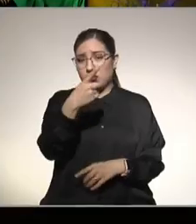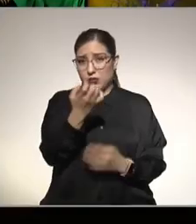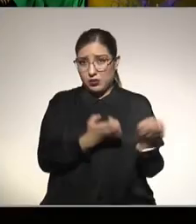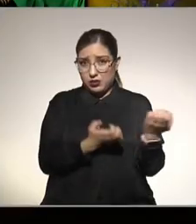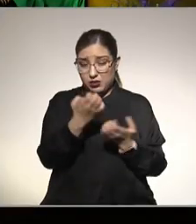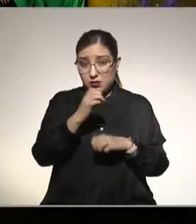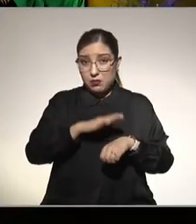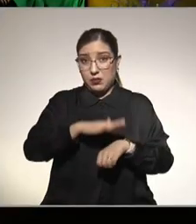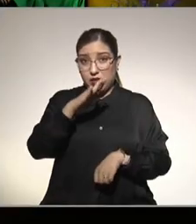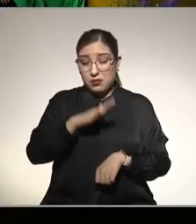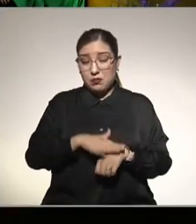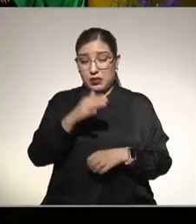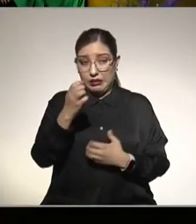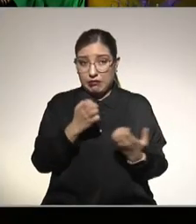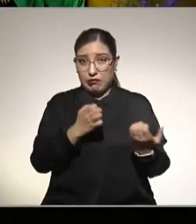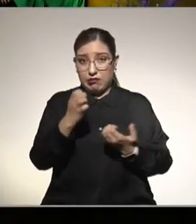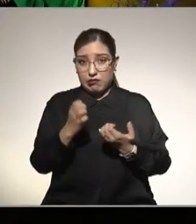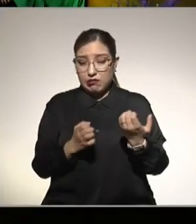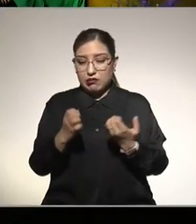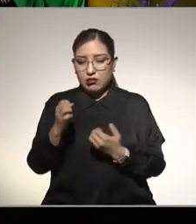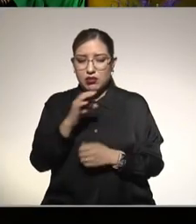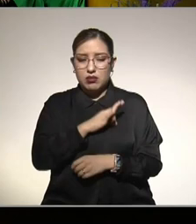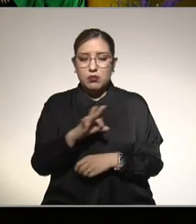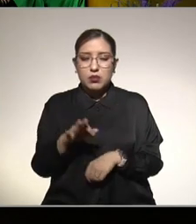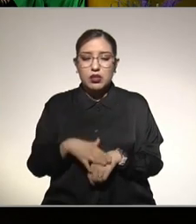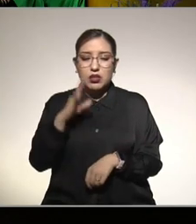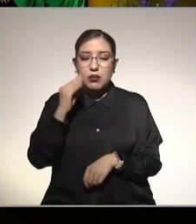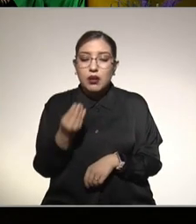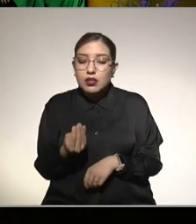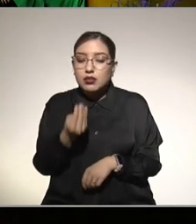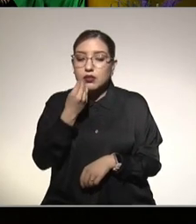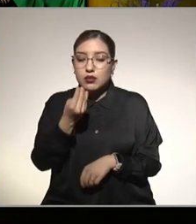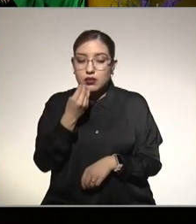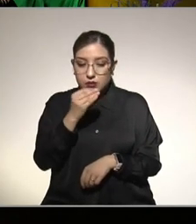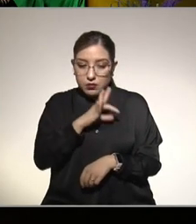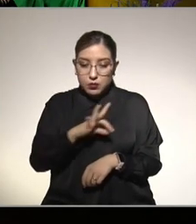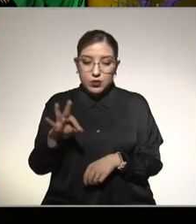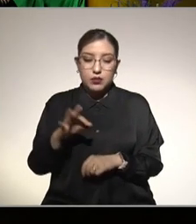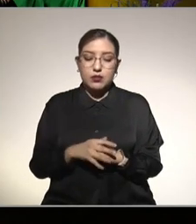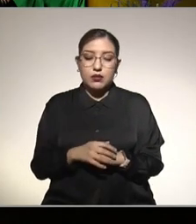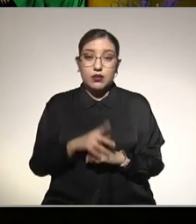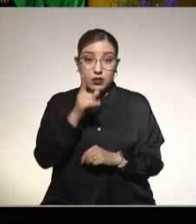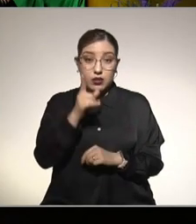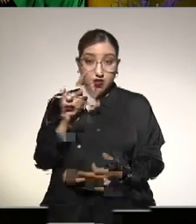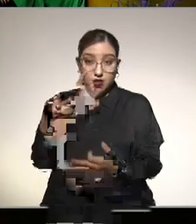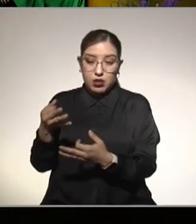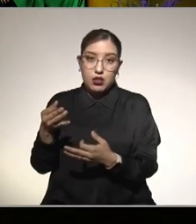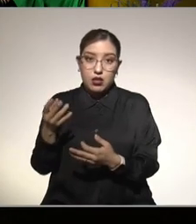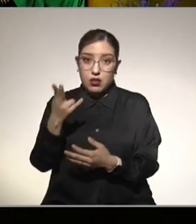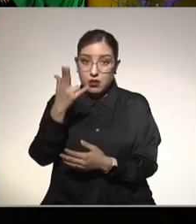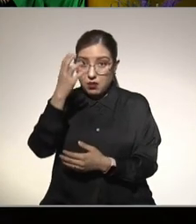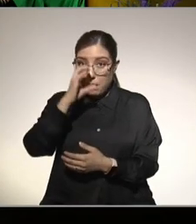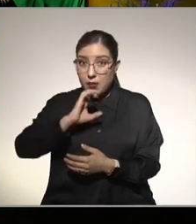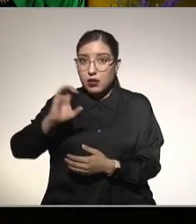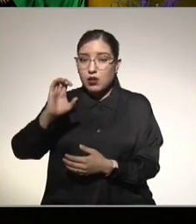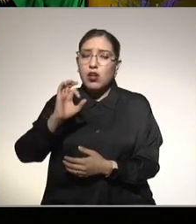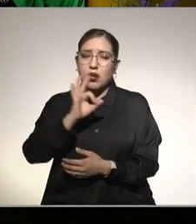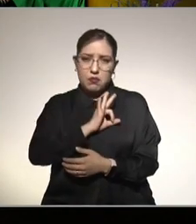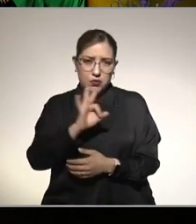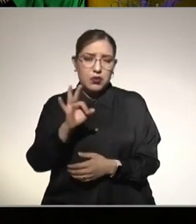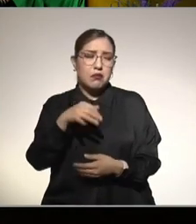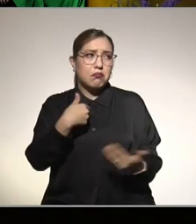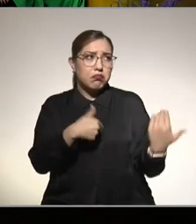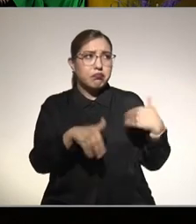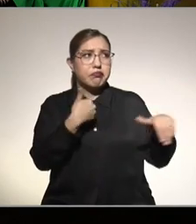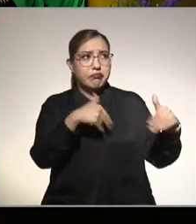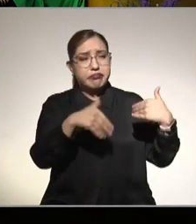ejercicio haga el paciente puede comer un poco más y eso bueno se le antoja un manguito bueno pues me he hecho otra caminadita y eso